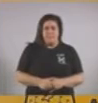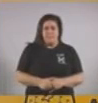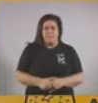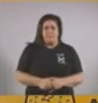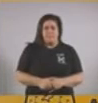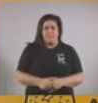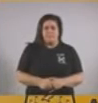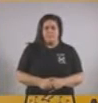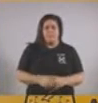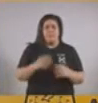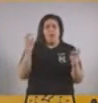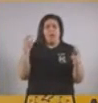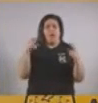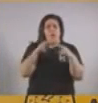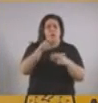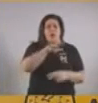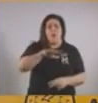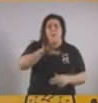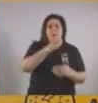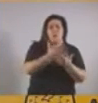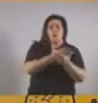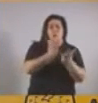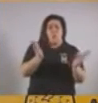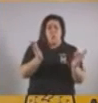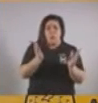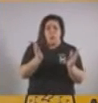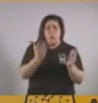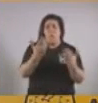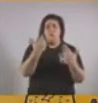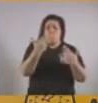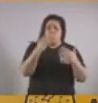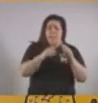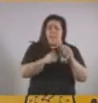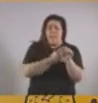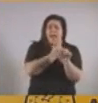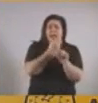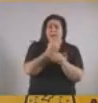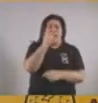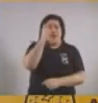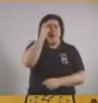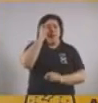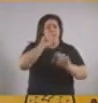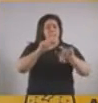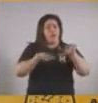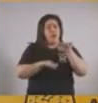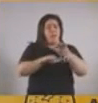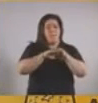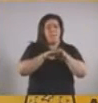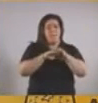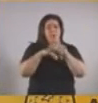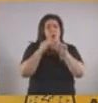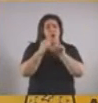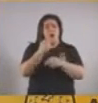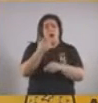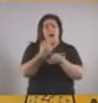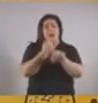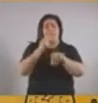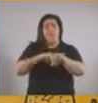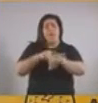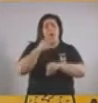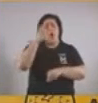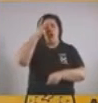Los encuentros en espacios públicos están limitados a 10 personas hasta las 20 horas. En el caso de los